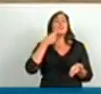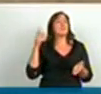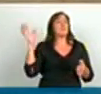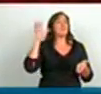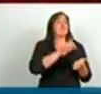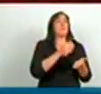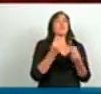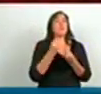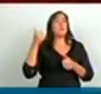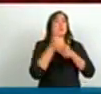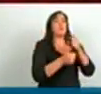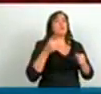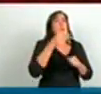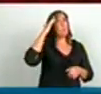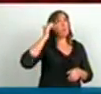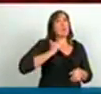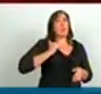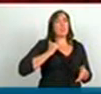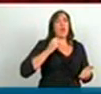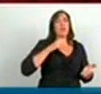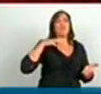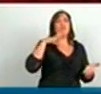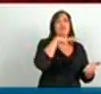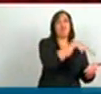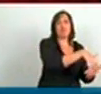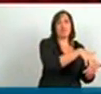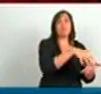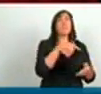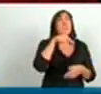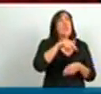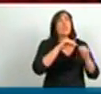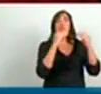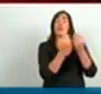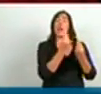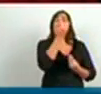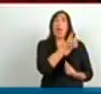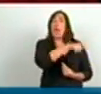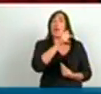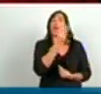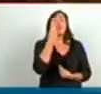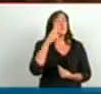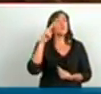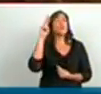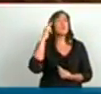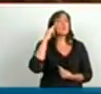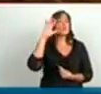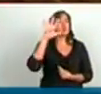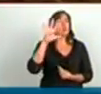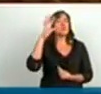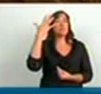Hoy, las Islas Malvinas tienen una población total de 2.955